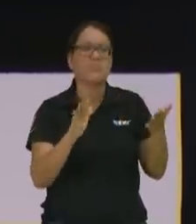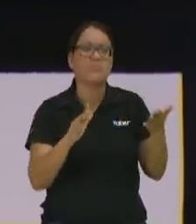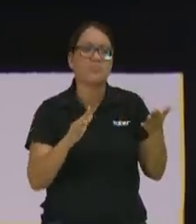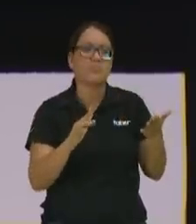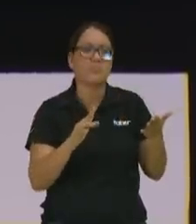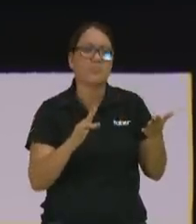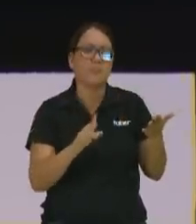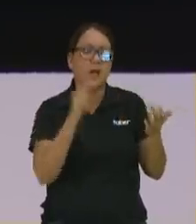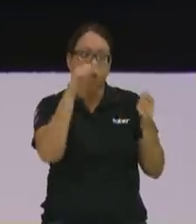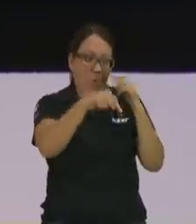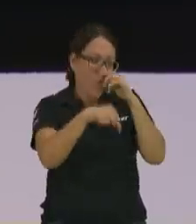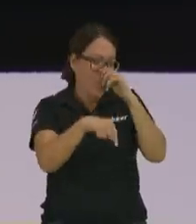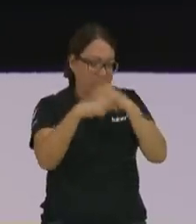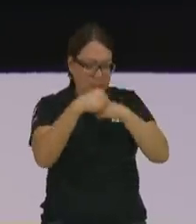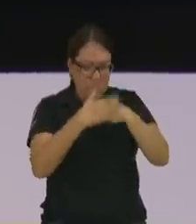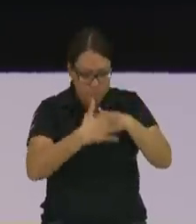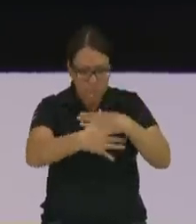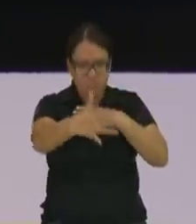a partir de hoy